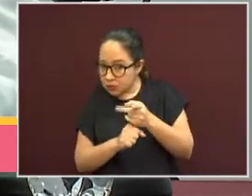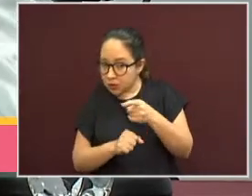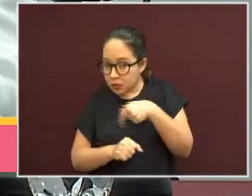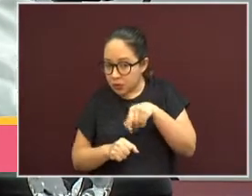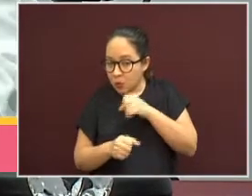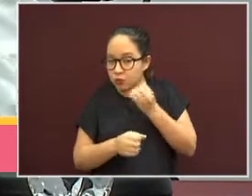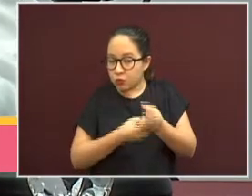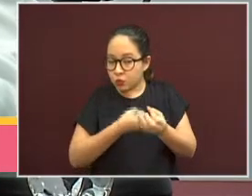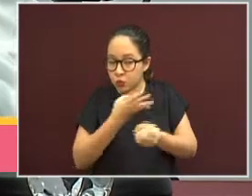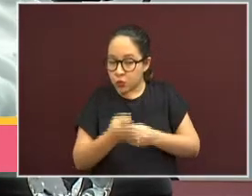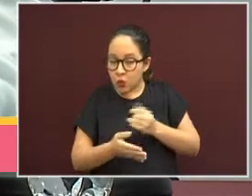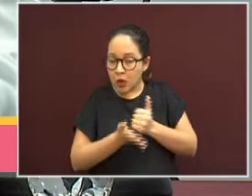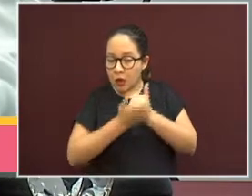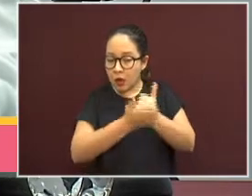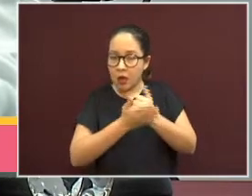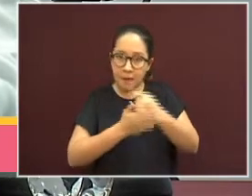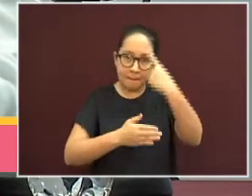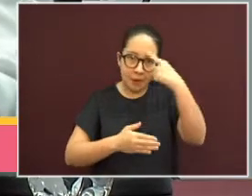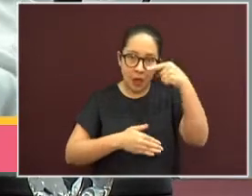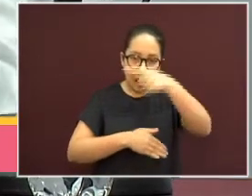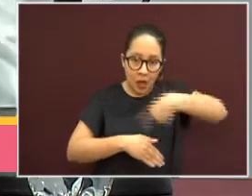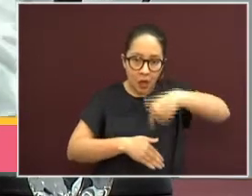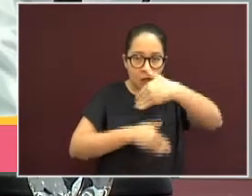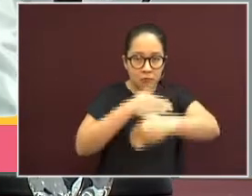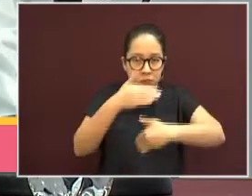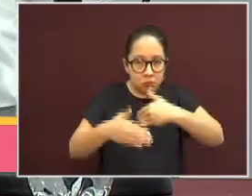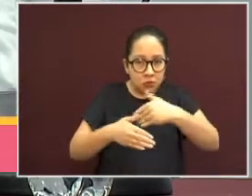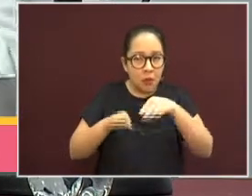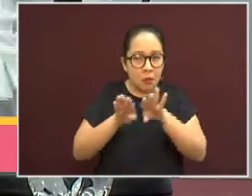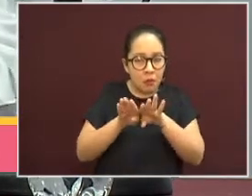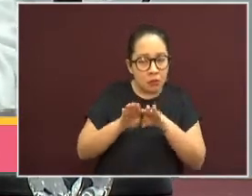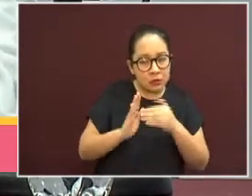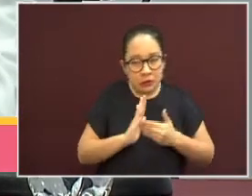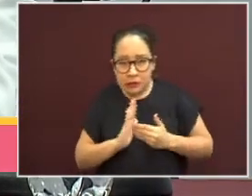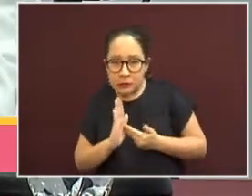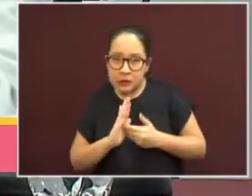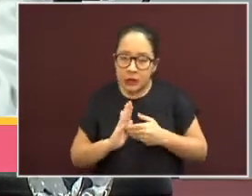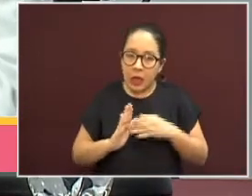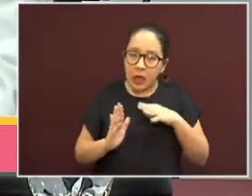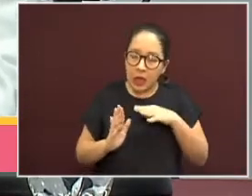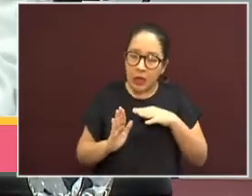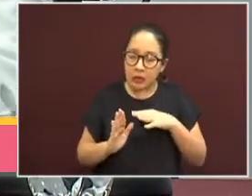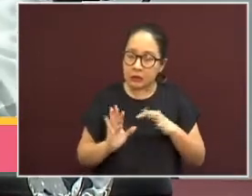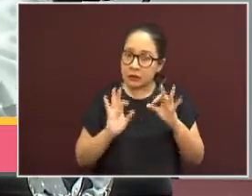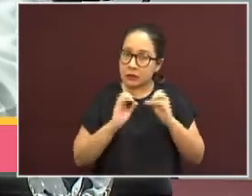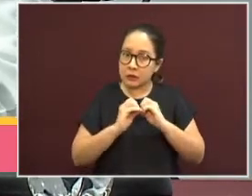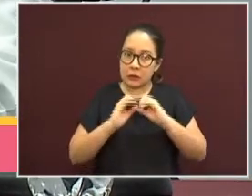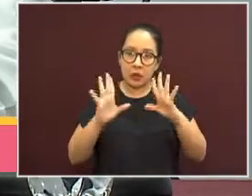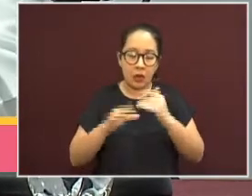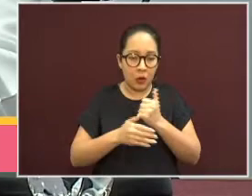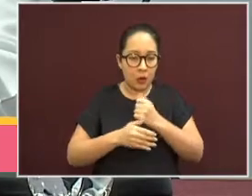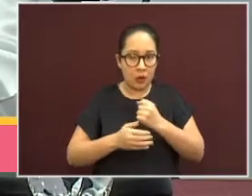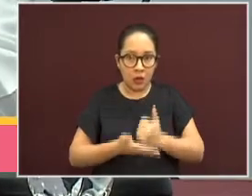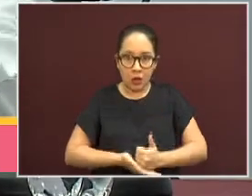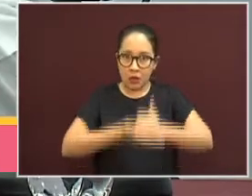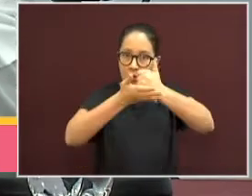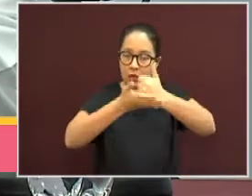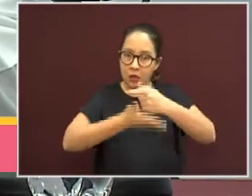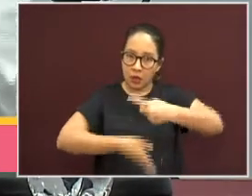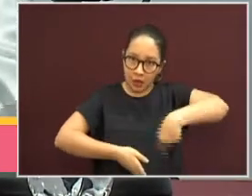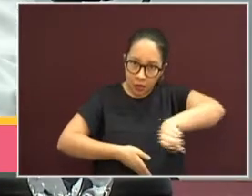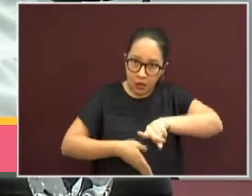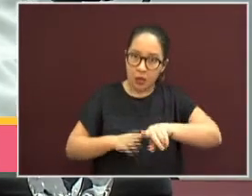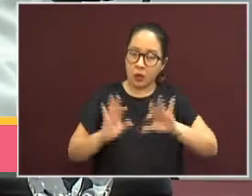buscando, por supuesto, garantizar el desarrollo de mecanismos que favorezcan realmente a los pacientes. Y en este sentido,